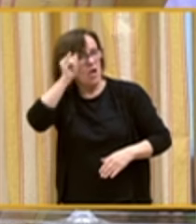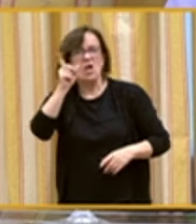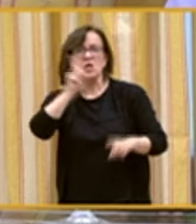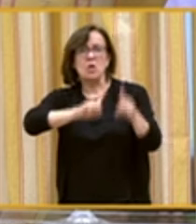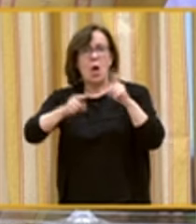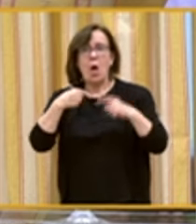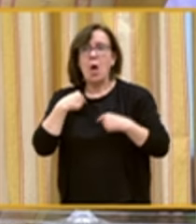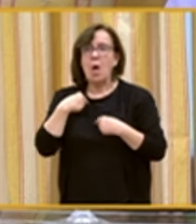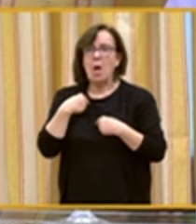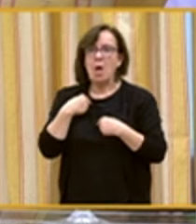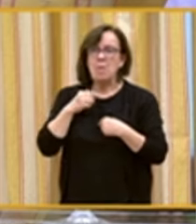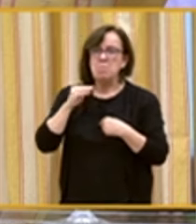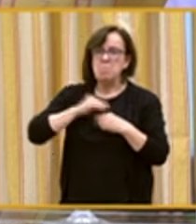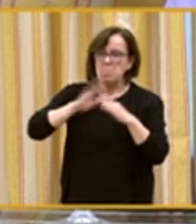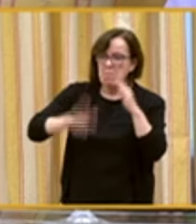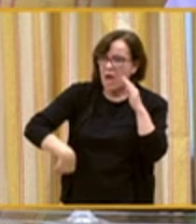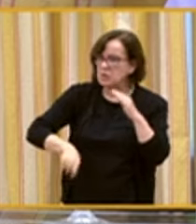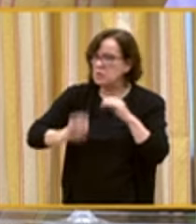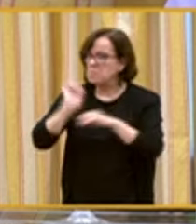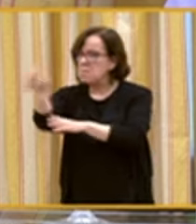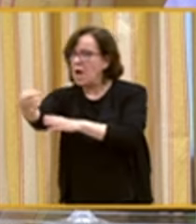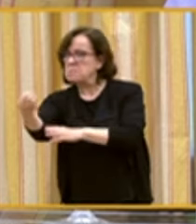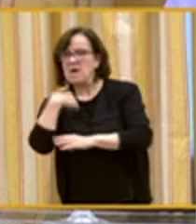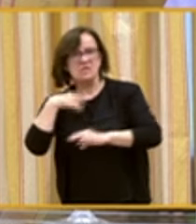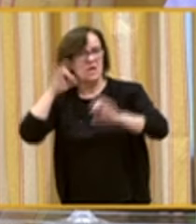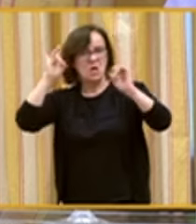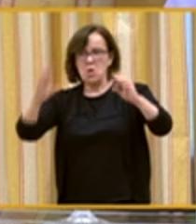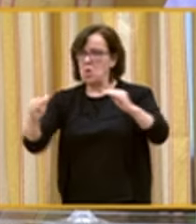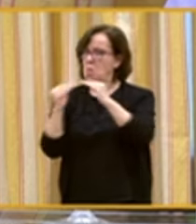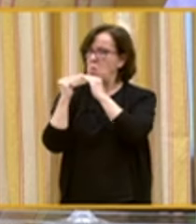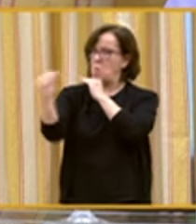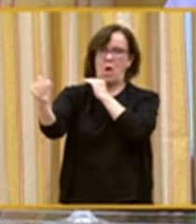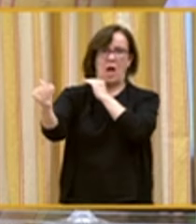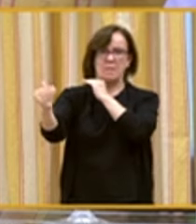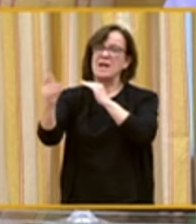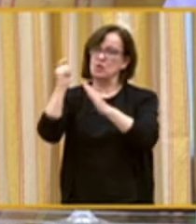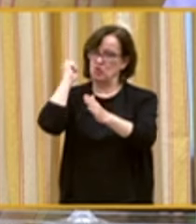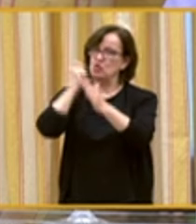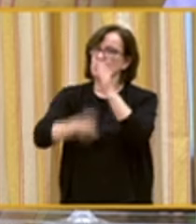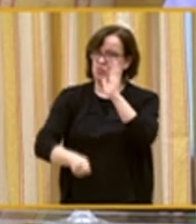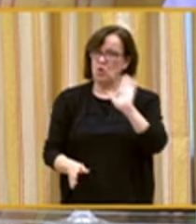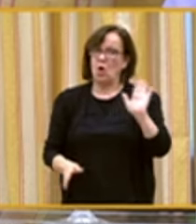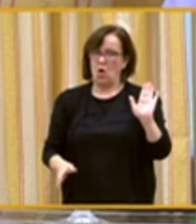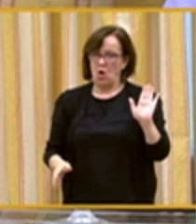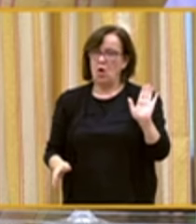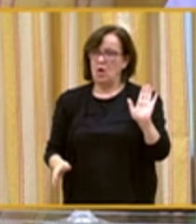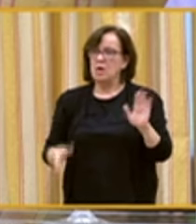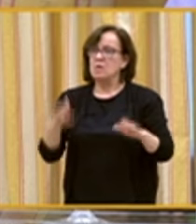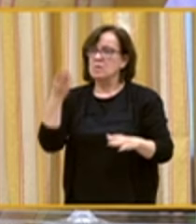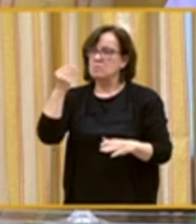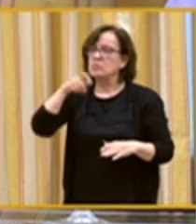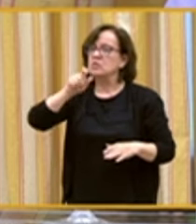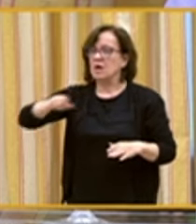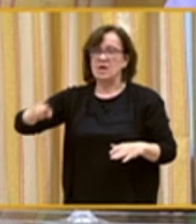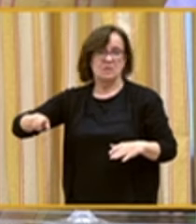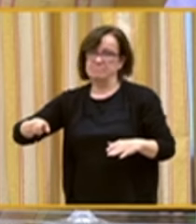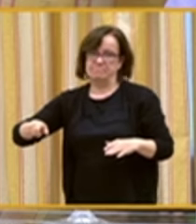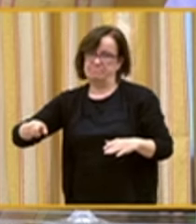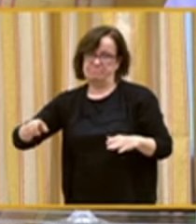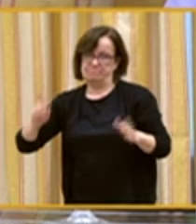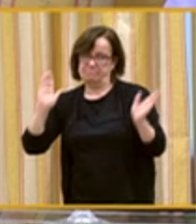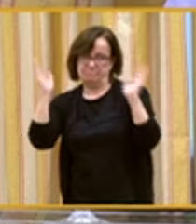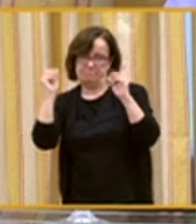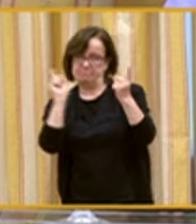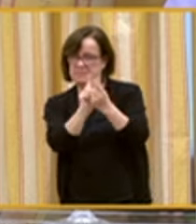menos ni más que los demás, que vales lo mismo. Pero es duro porque sabes que mucha gente no te va a tratar igual,